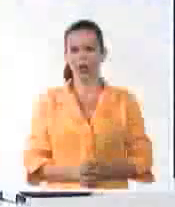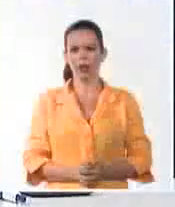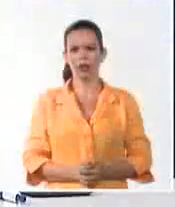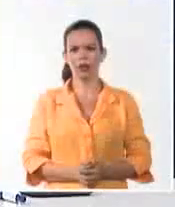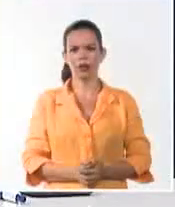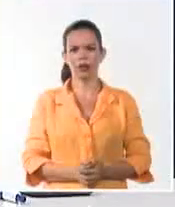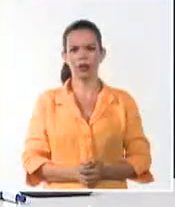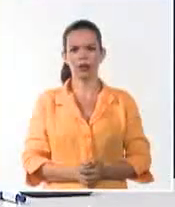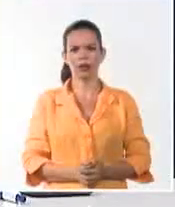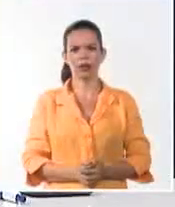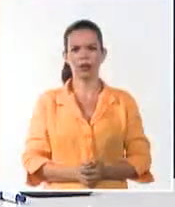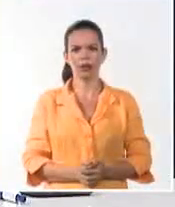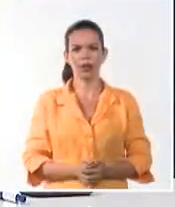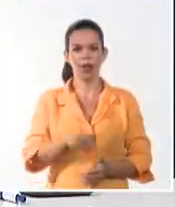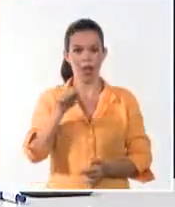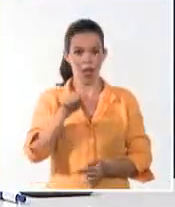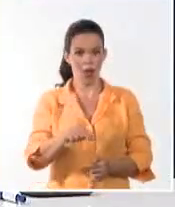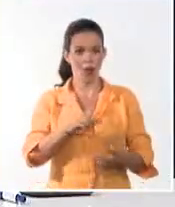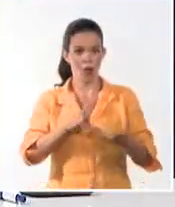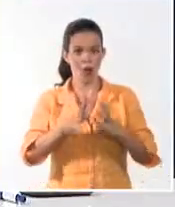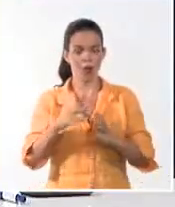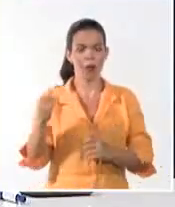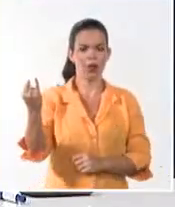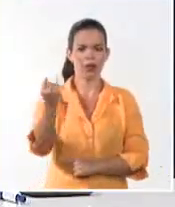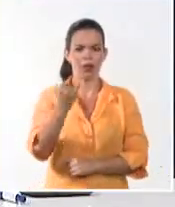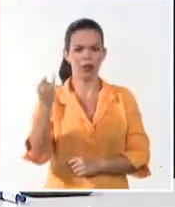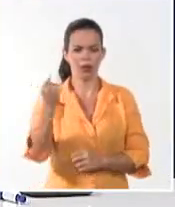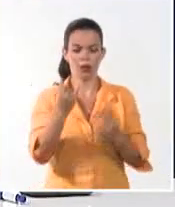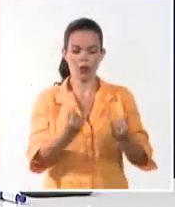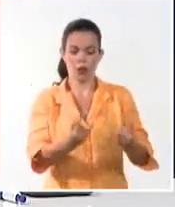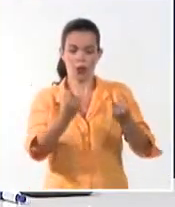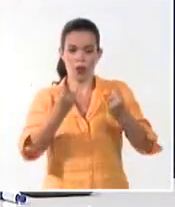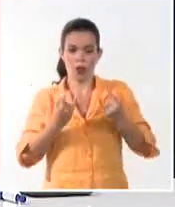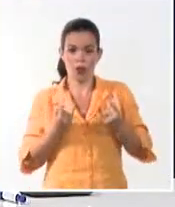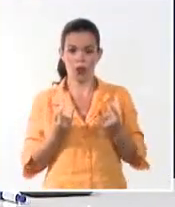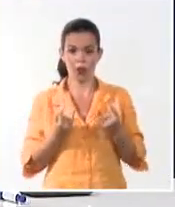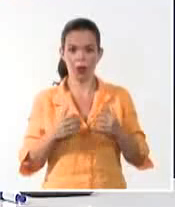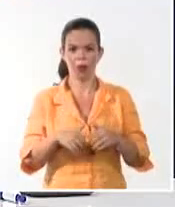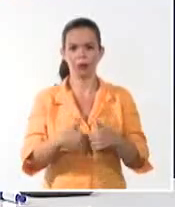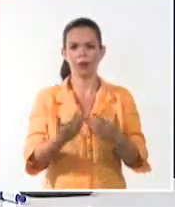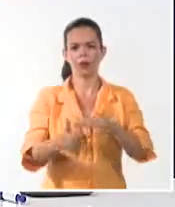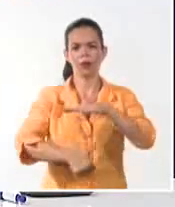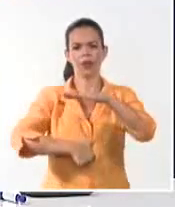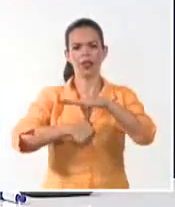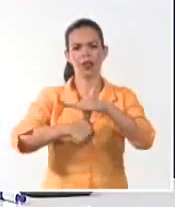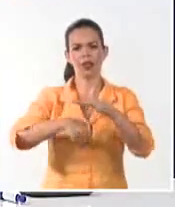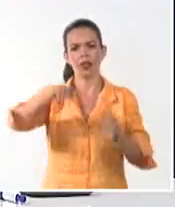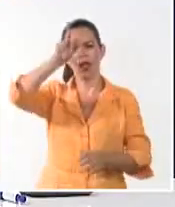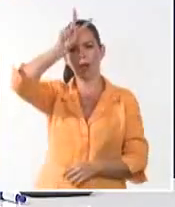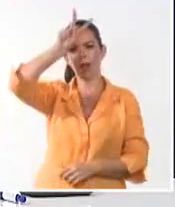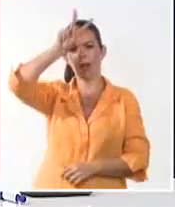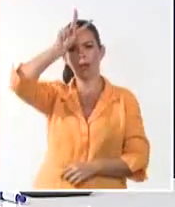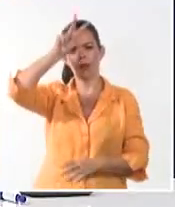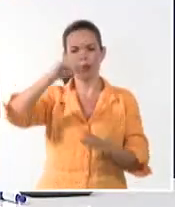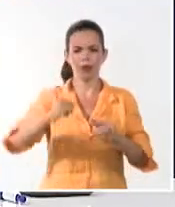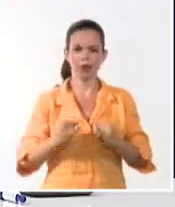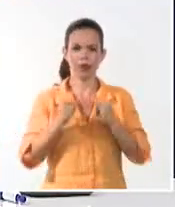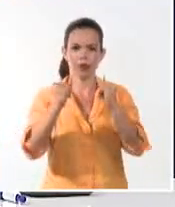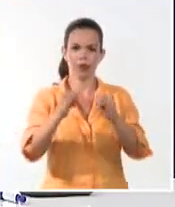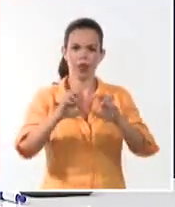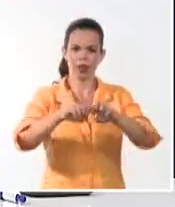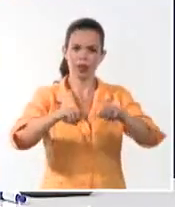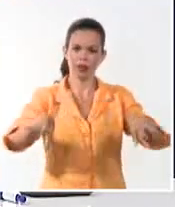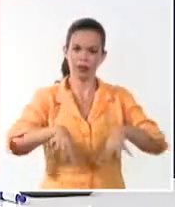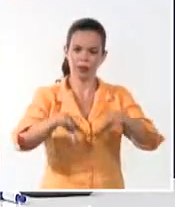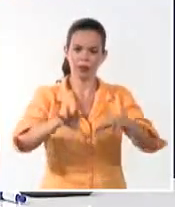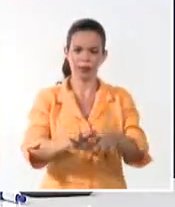Del ámbito internacional hemos conocido que la presidenta de Perú, Dina Boluarte, anunció hoy el estado de emergencia en las regiones fronterizas con